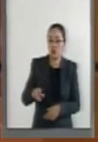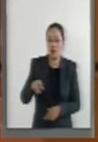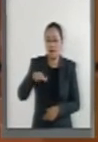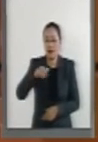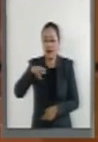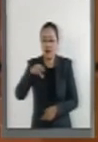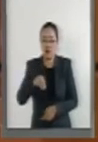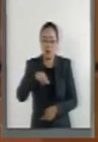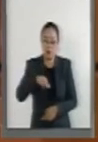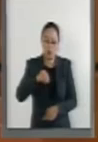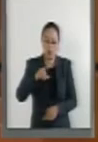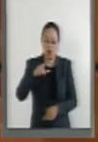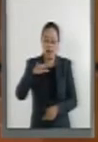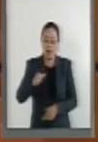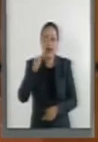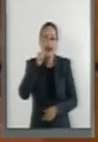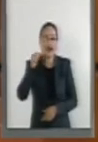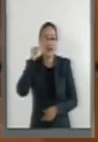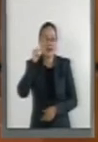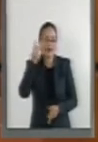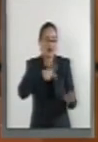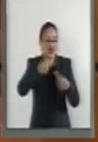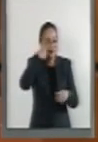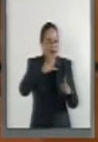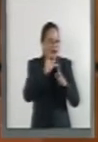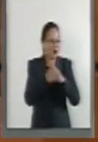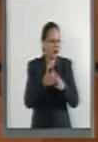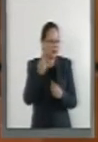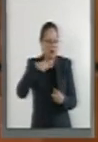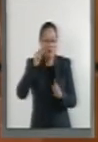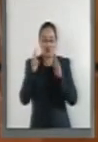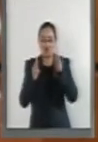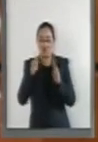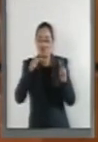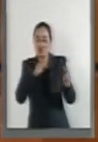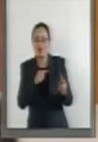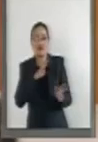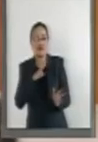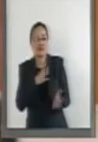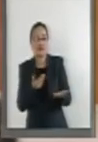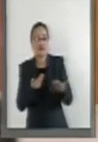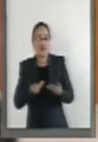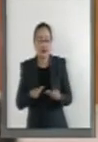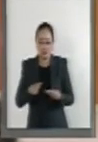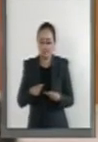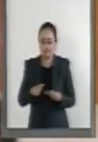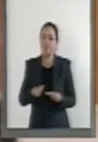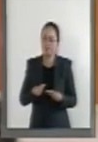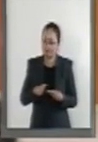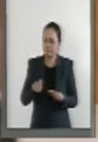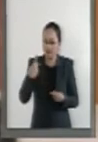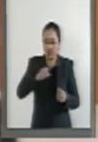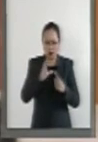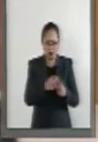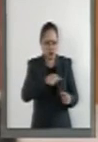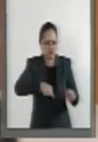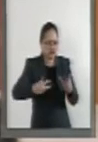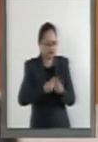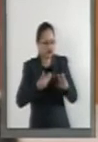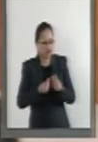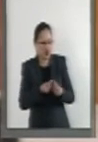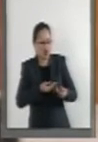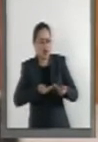quien nos visitó el día de ayer en las comisiones que ya han subido a esta tribuna y ya han puesto sobre esta tribuna